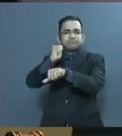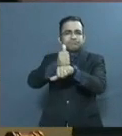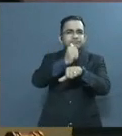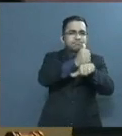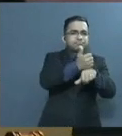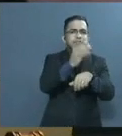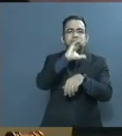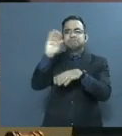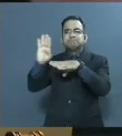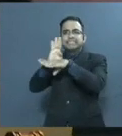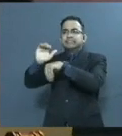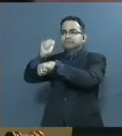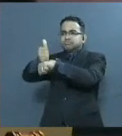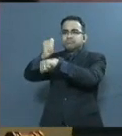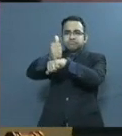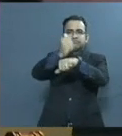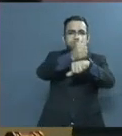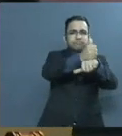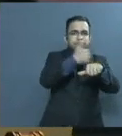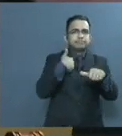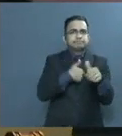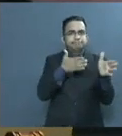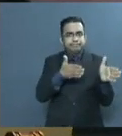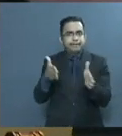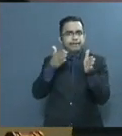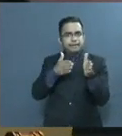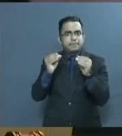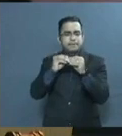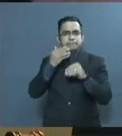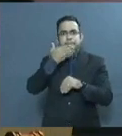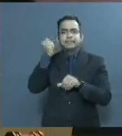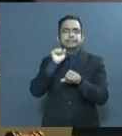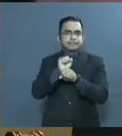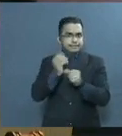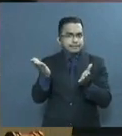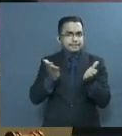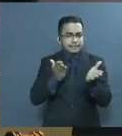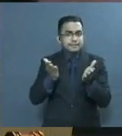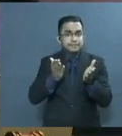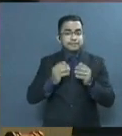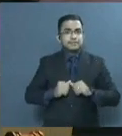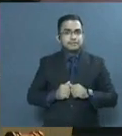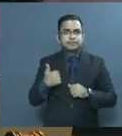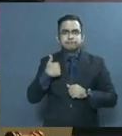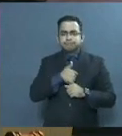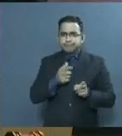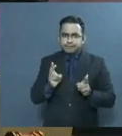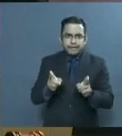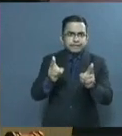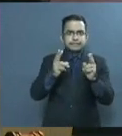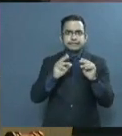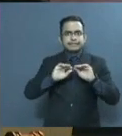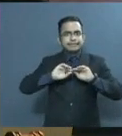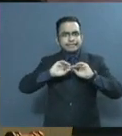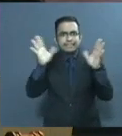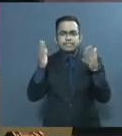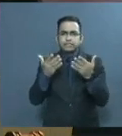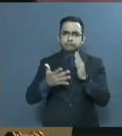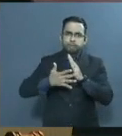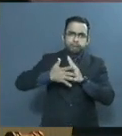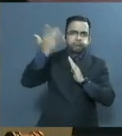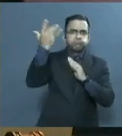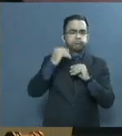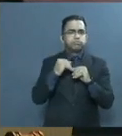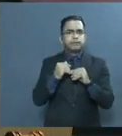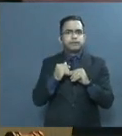internacionales y locales. Un conjunto de servicios sustentados en una estructura ágil, transparente, moderna,